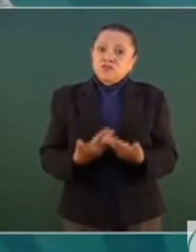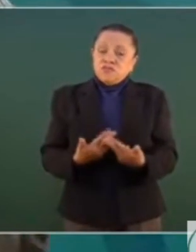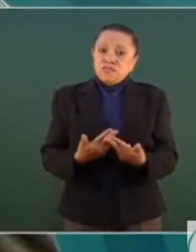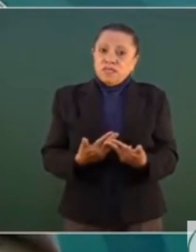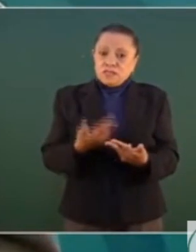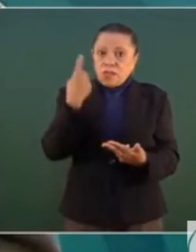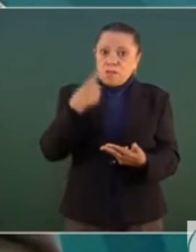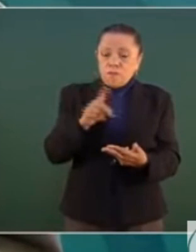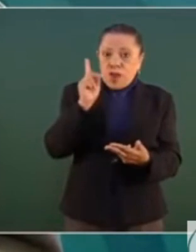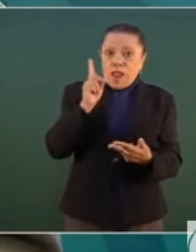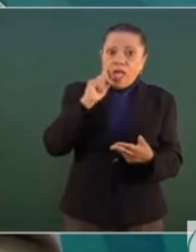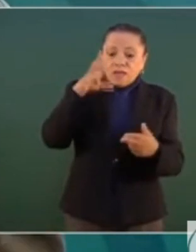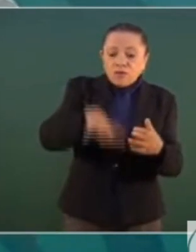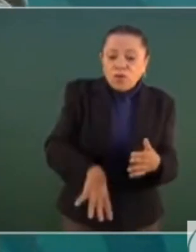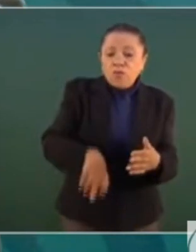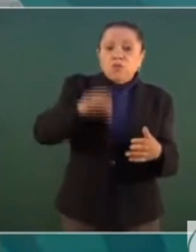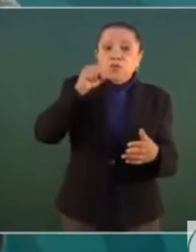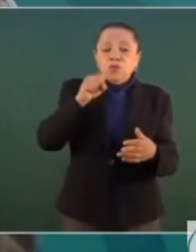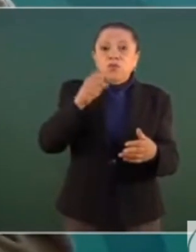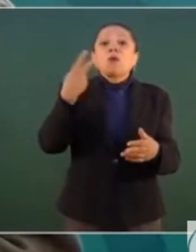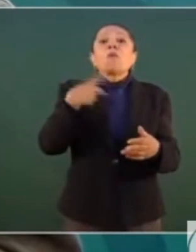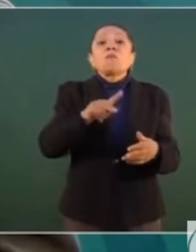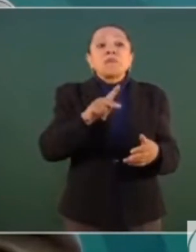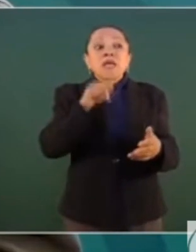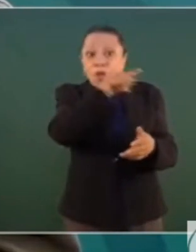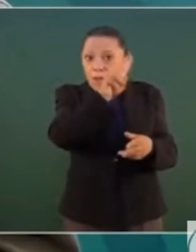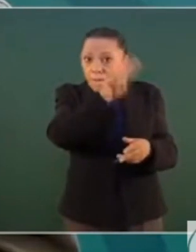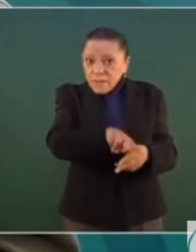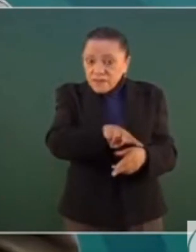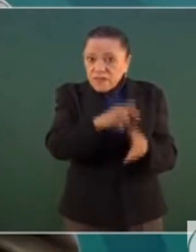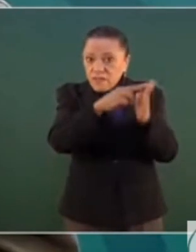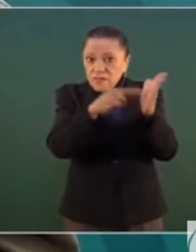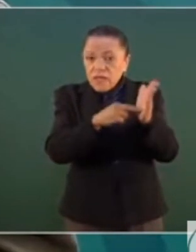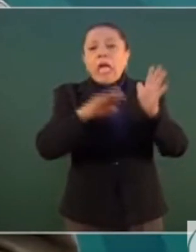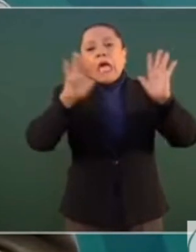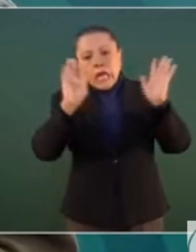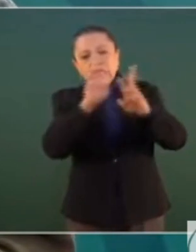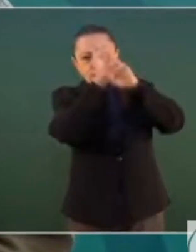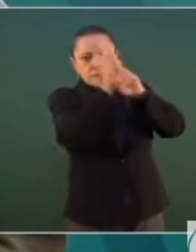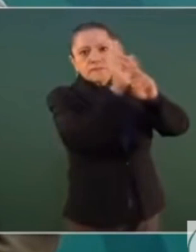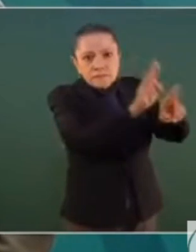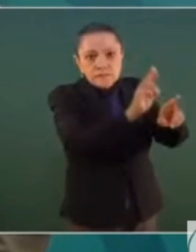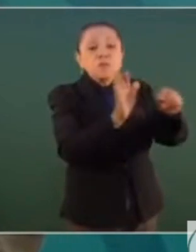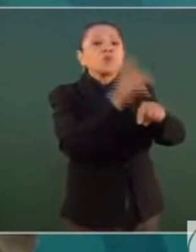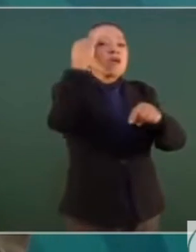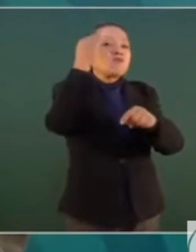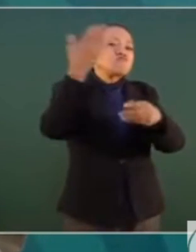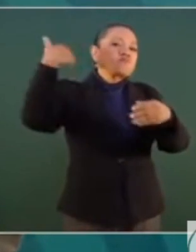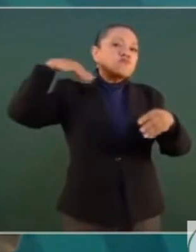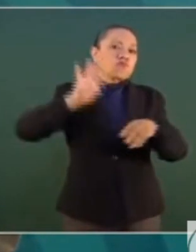respeta la concesión, por el tiempo que fue otorgado hacia adelante,